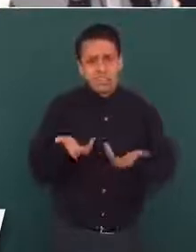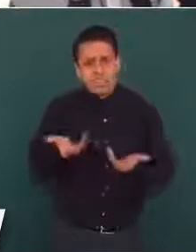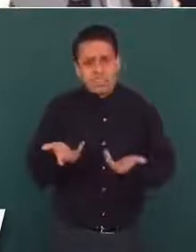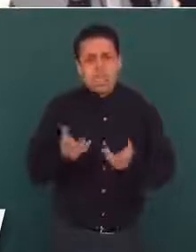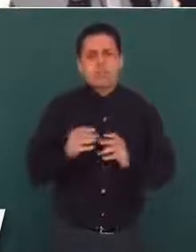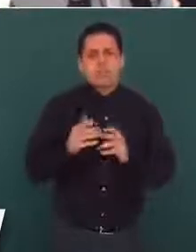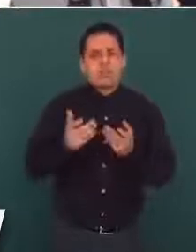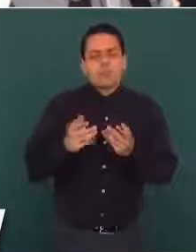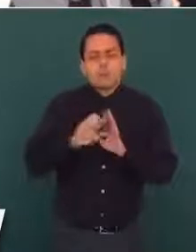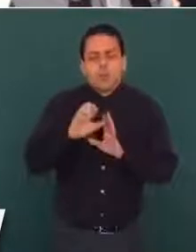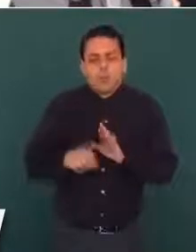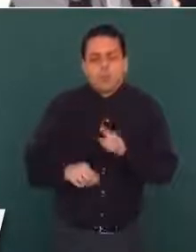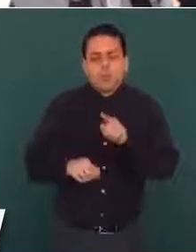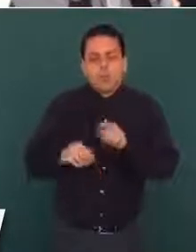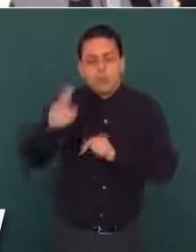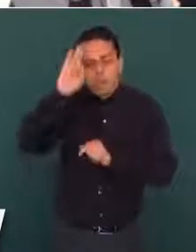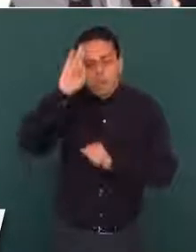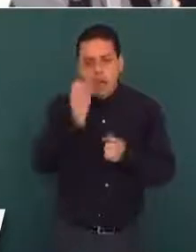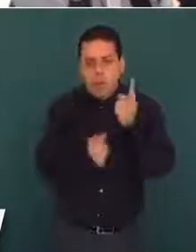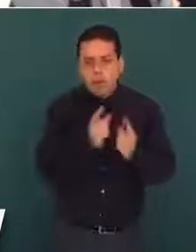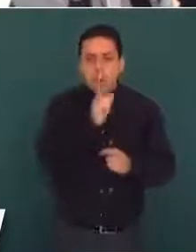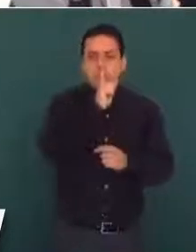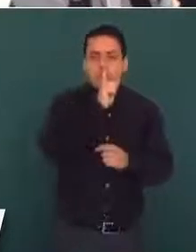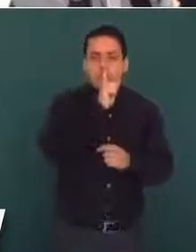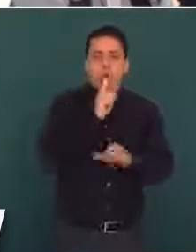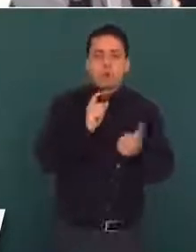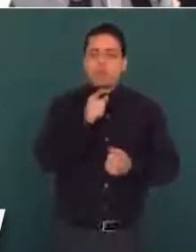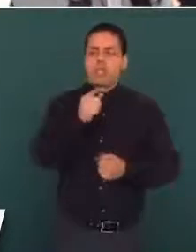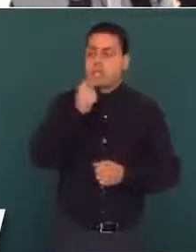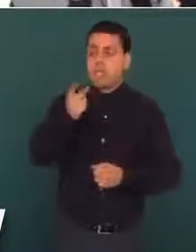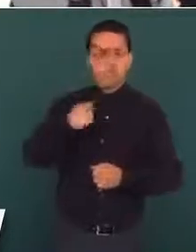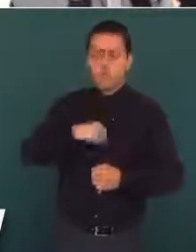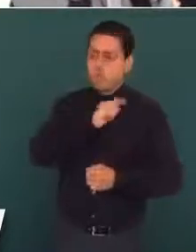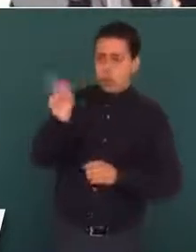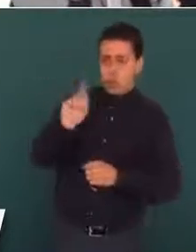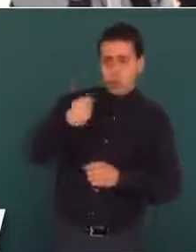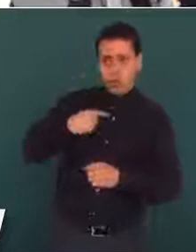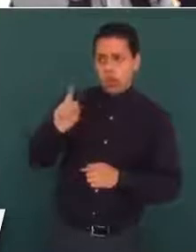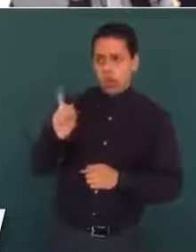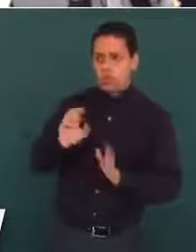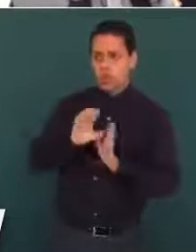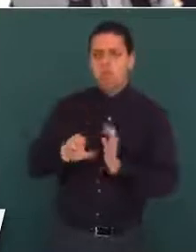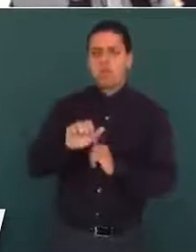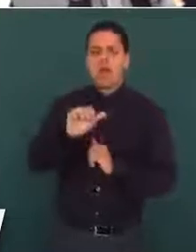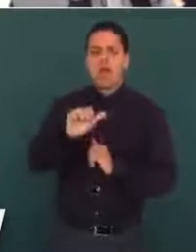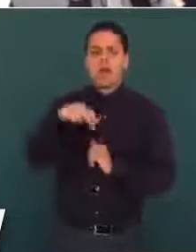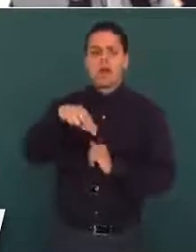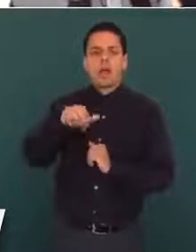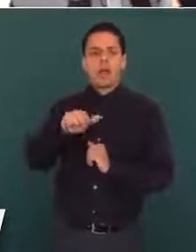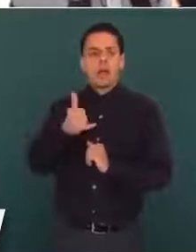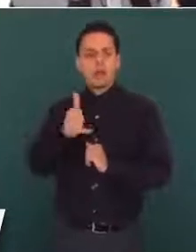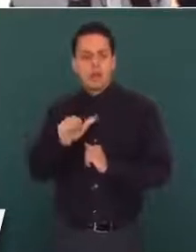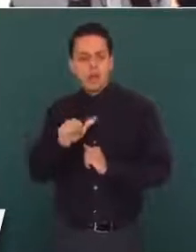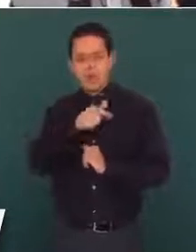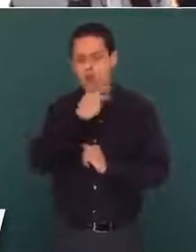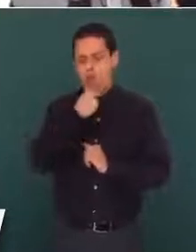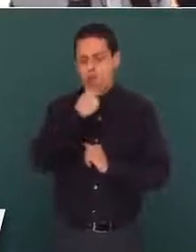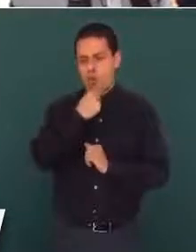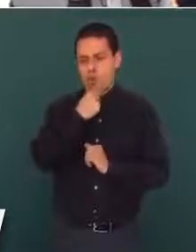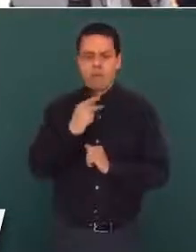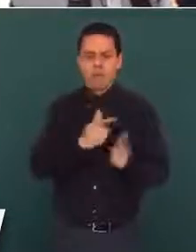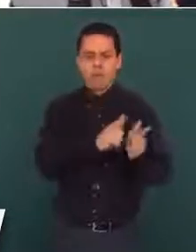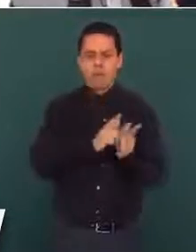¿qué le dice que guarden silencio y otros sí se defiendan? Panistas como Ricardo Anaya dicen que se está